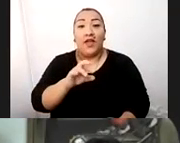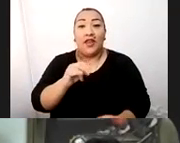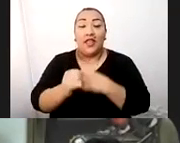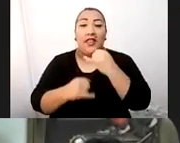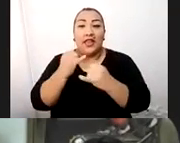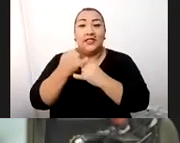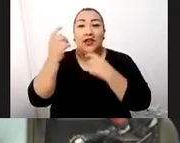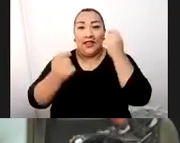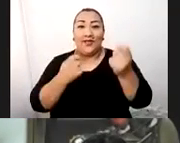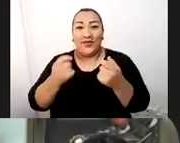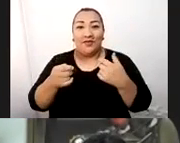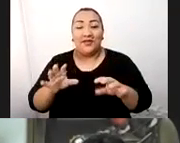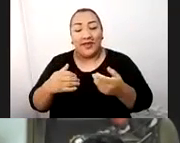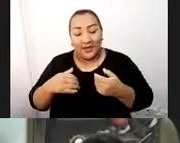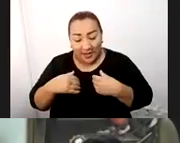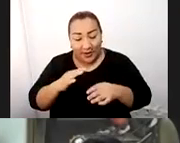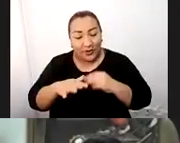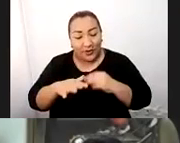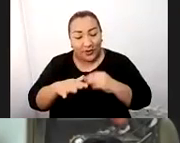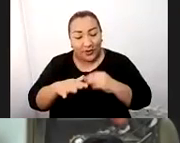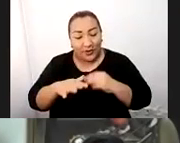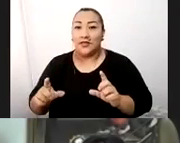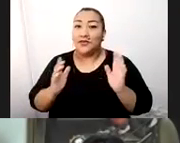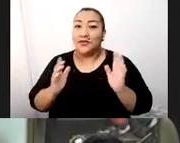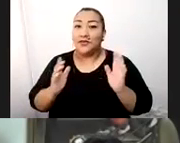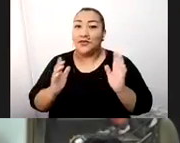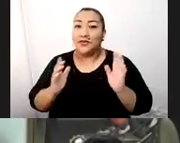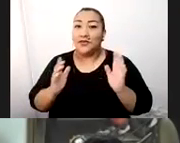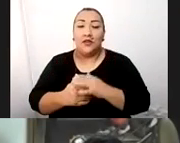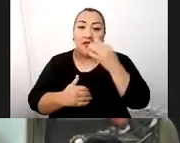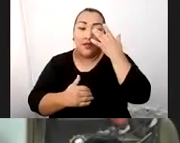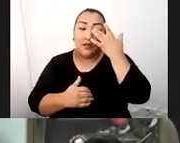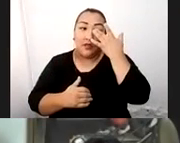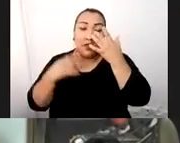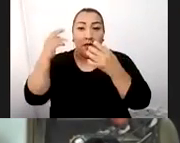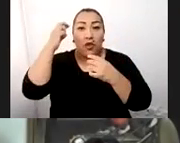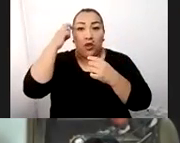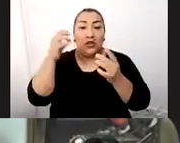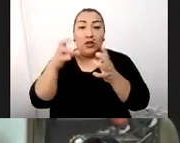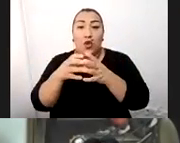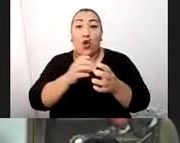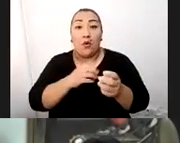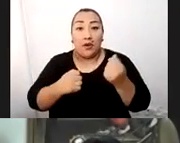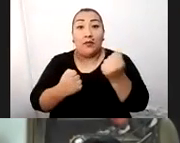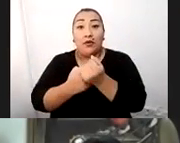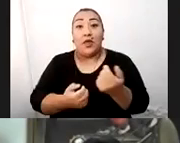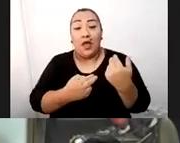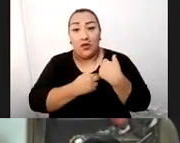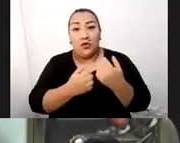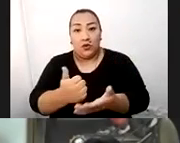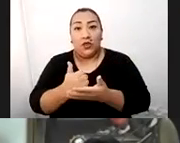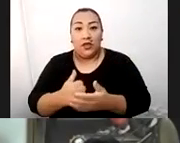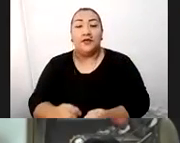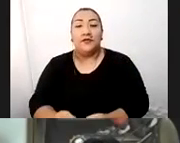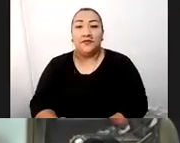Ya contamos con toda la voluntad política y la decisión política de nuestro gobernador encargado a mí de la administración y estamos con toda la